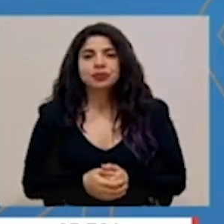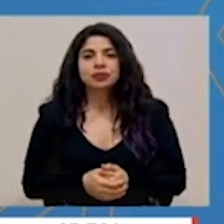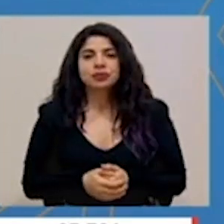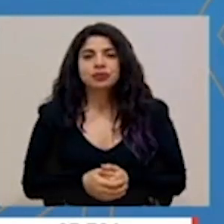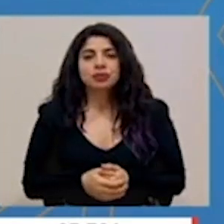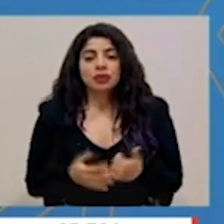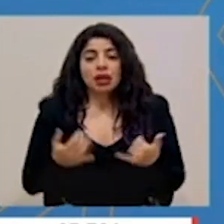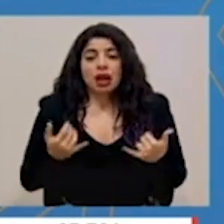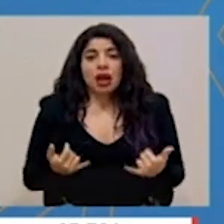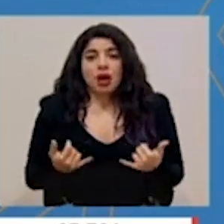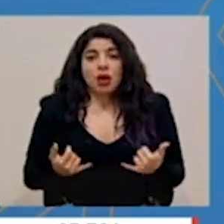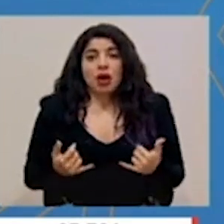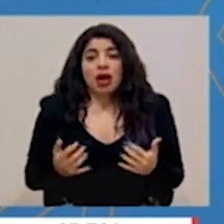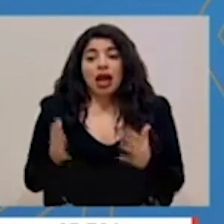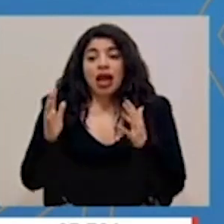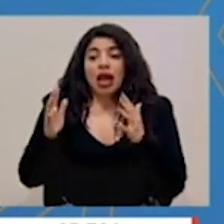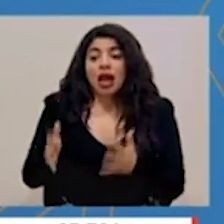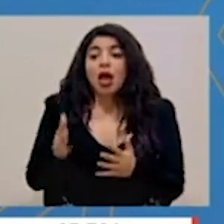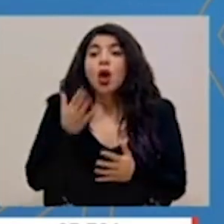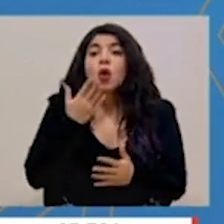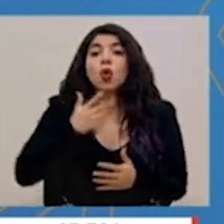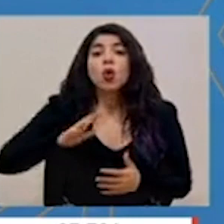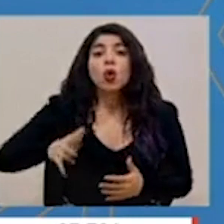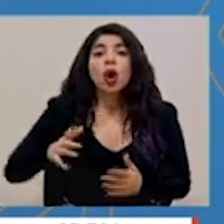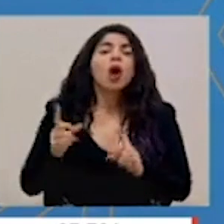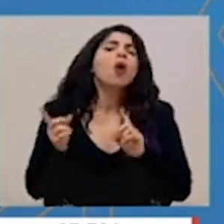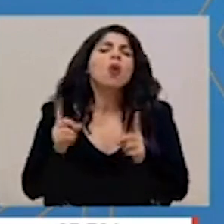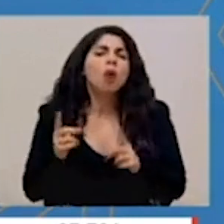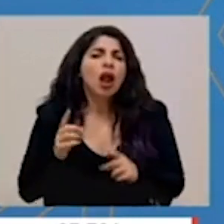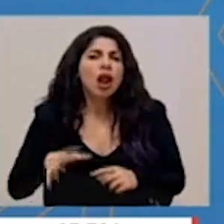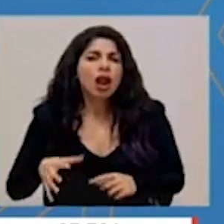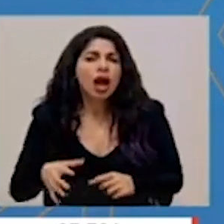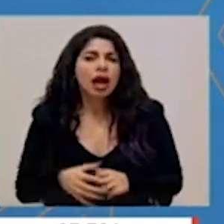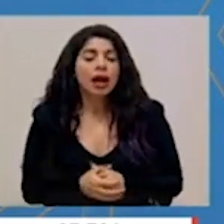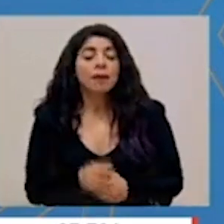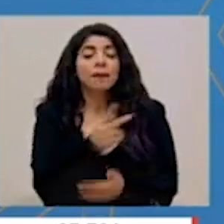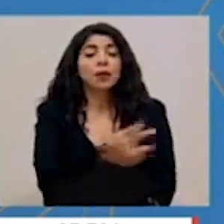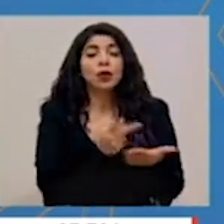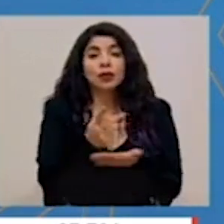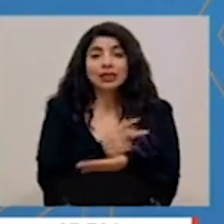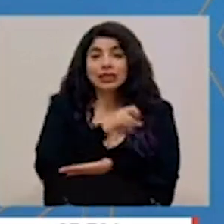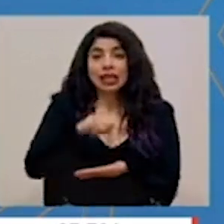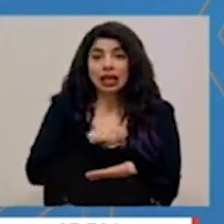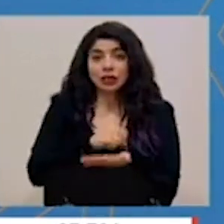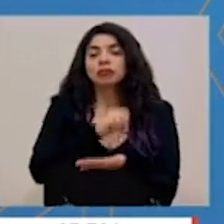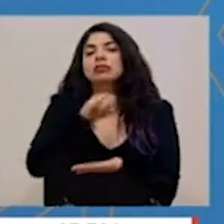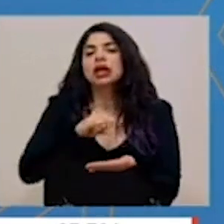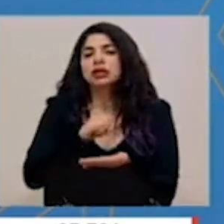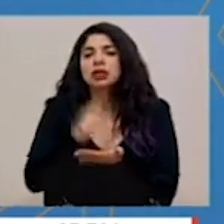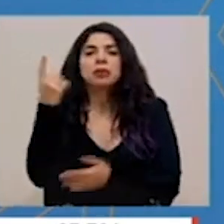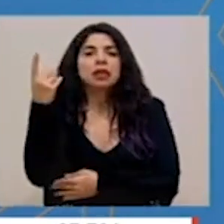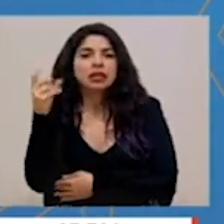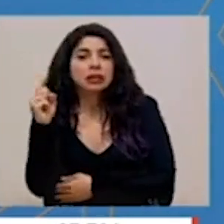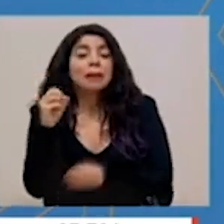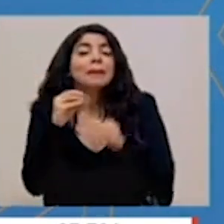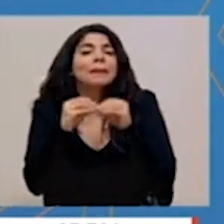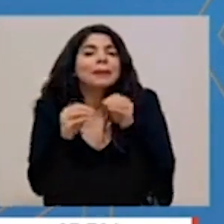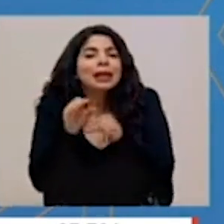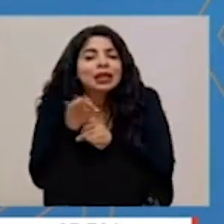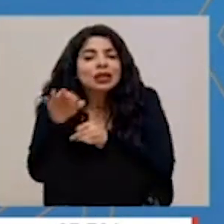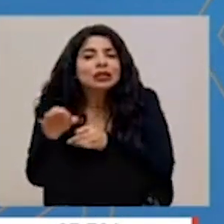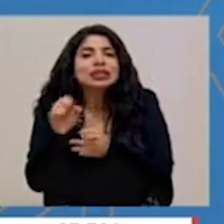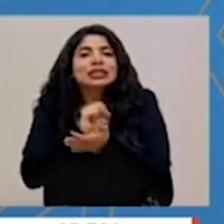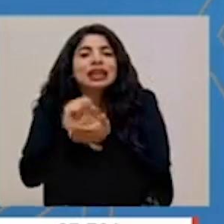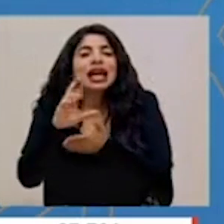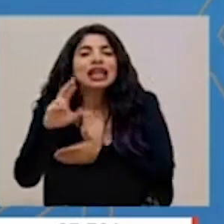Quedan en alerta naranja los siguientes cantones. En la provincia de San José, San José de San Parados, excepto los distritos de